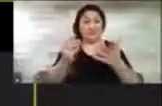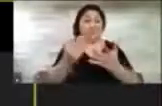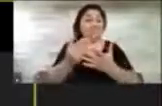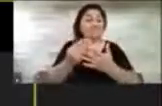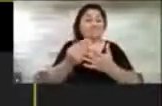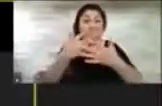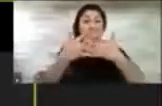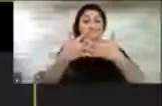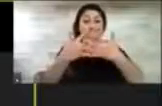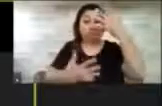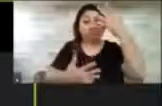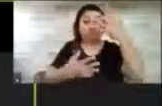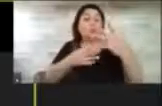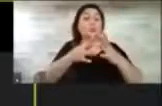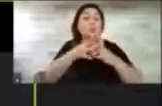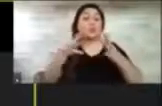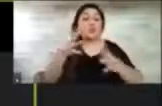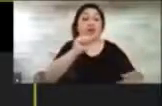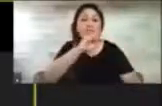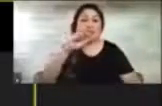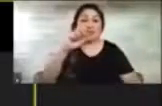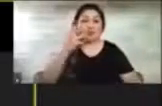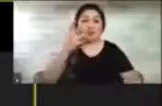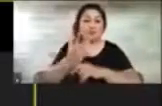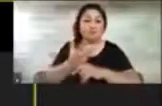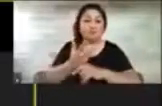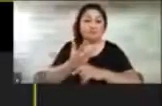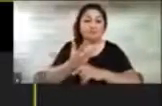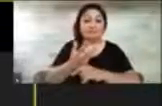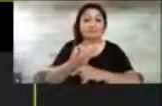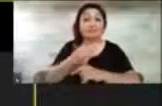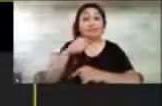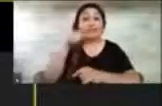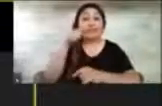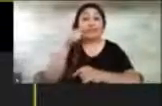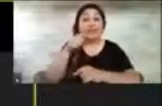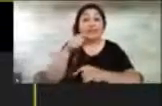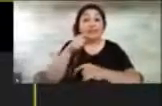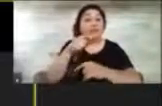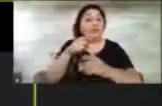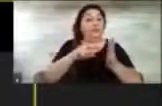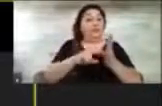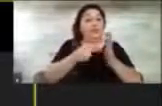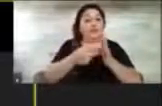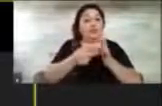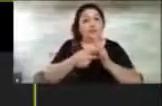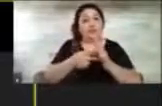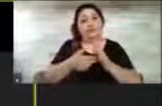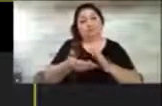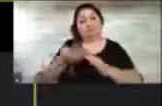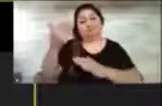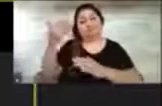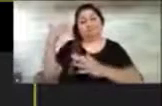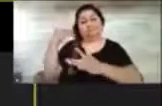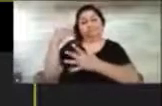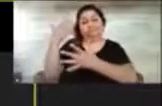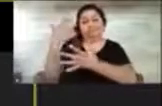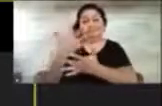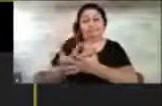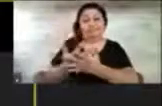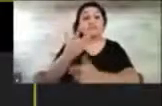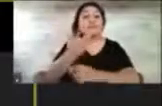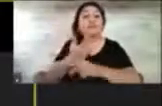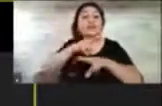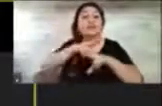que hay. Bueno, este problema es muy viejo, ¿ya? Y de hecho hay muchas soluciones en el mercado